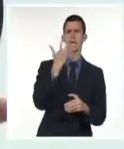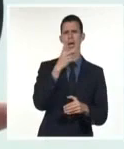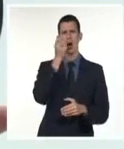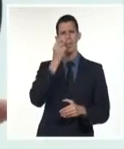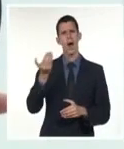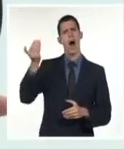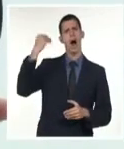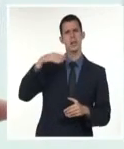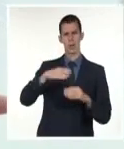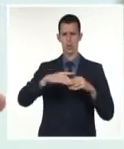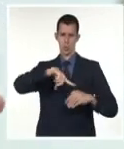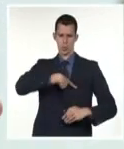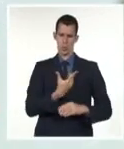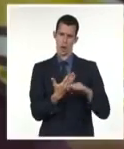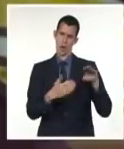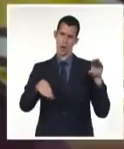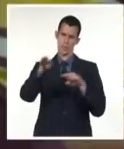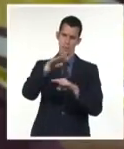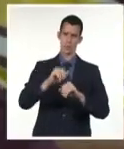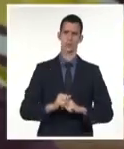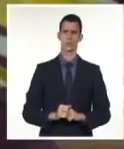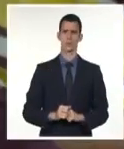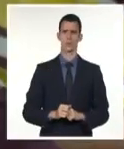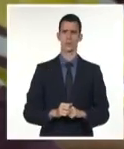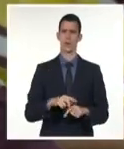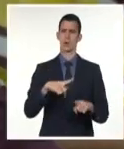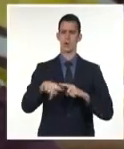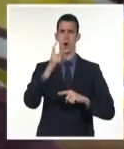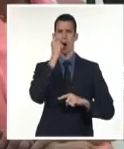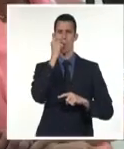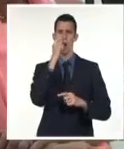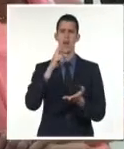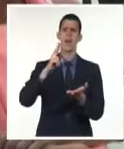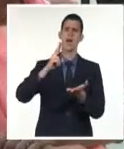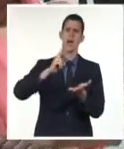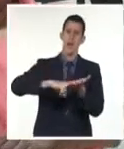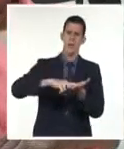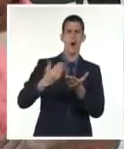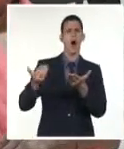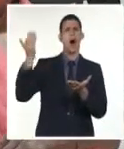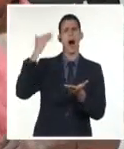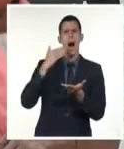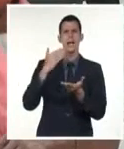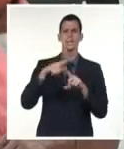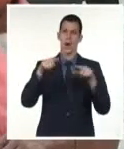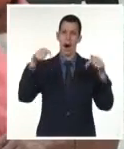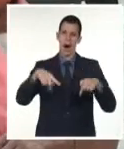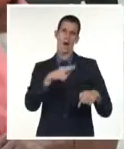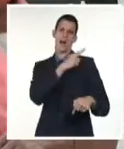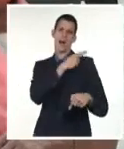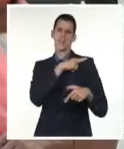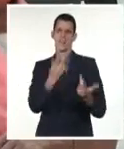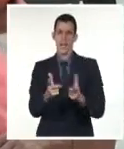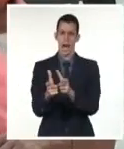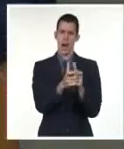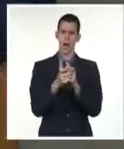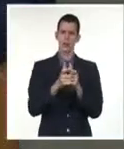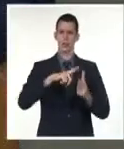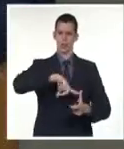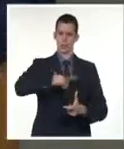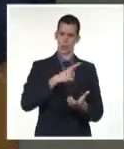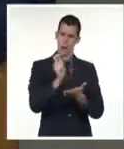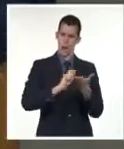Prieto, y el presidente de la UNIAC, Luis Morlote Rivas. Varios maestros que han merecido el premio nacional de la radio